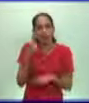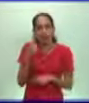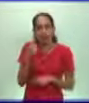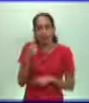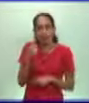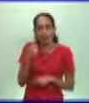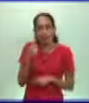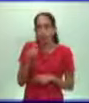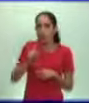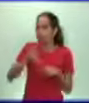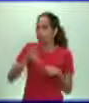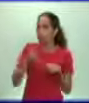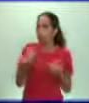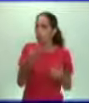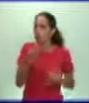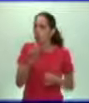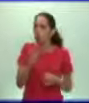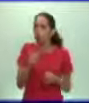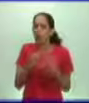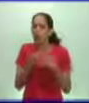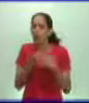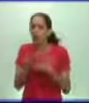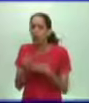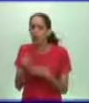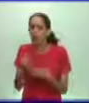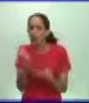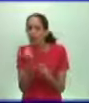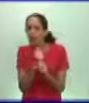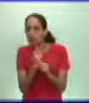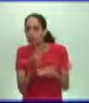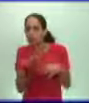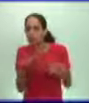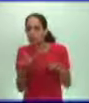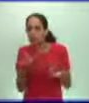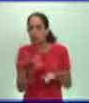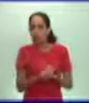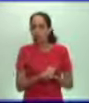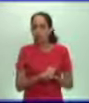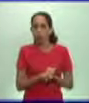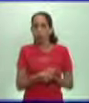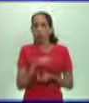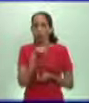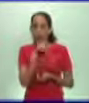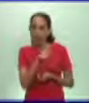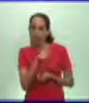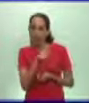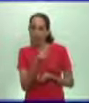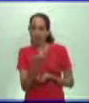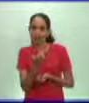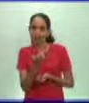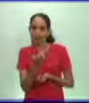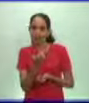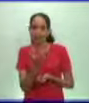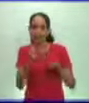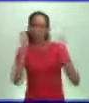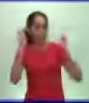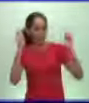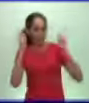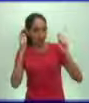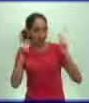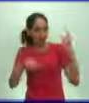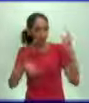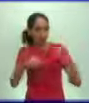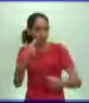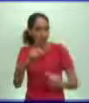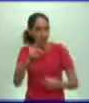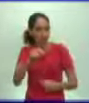explotación feudal. Y comenzaron a ver aquí en estas reformas religiosas en un camino factible para manifestarse en contra de